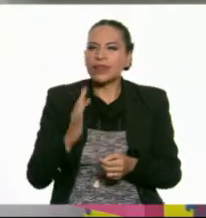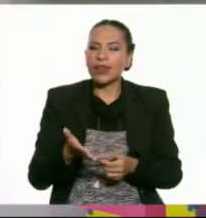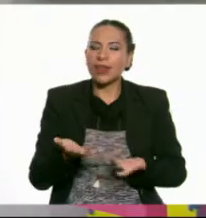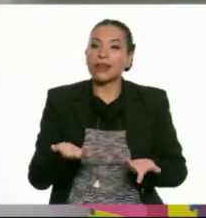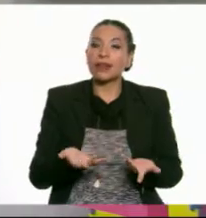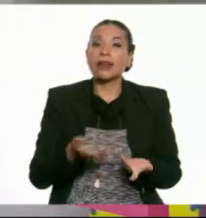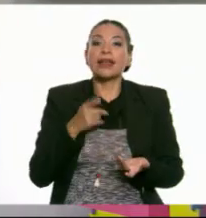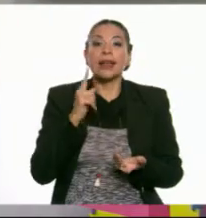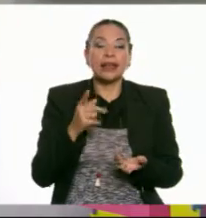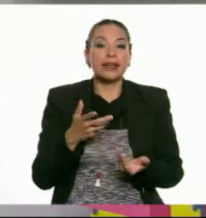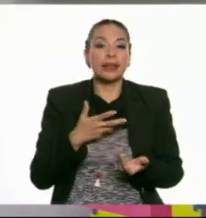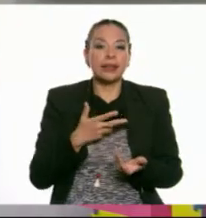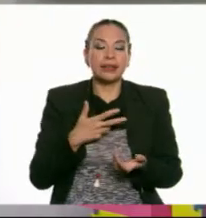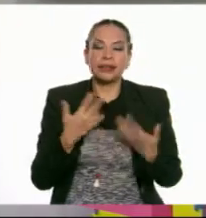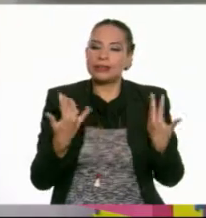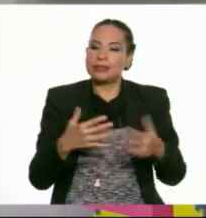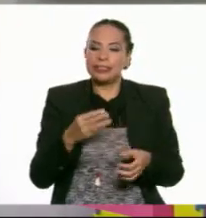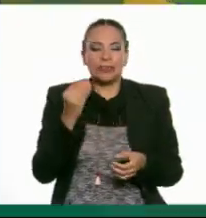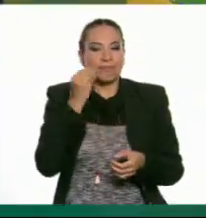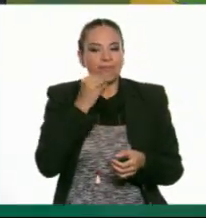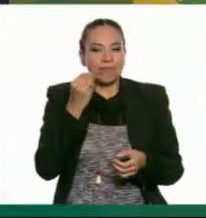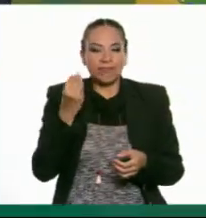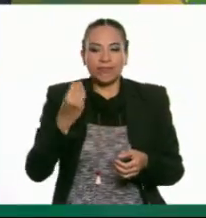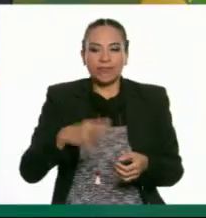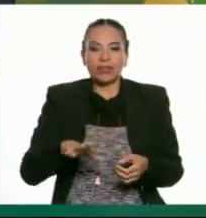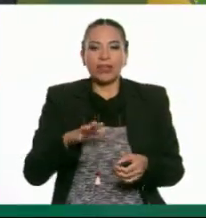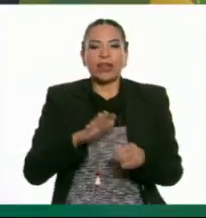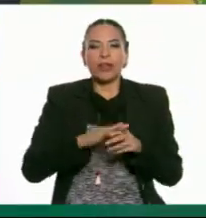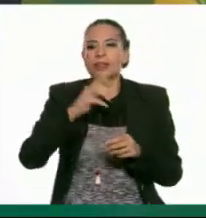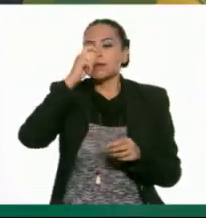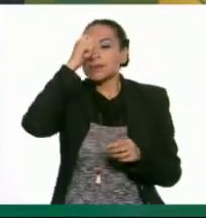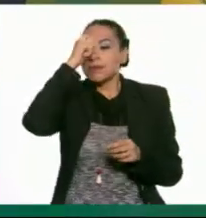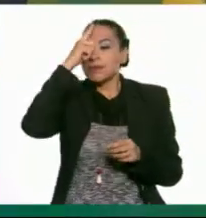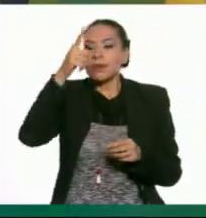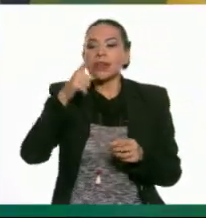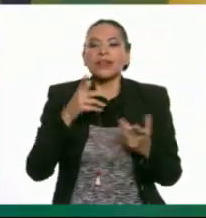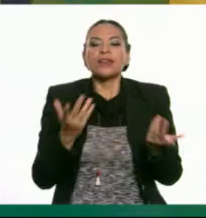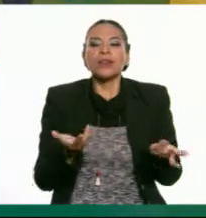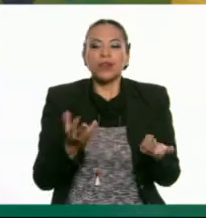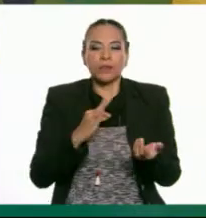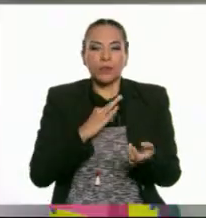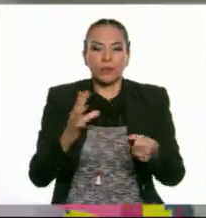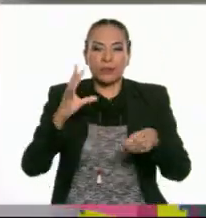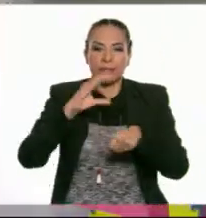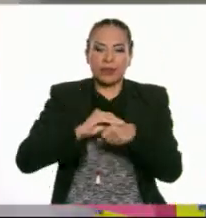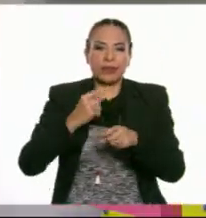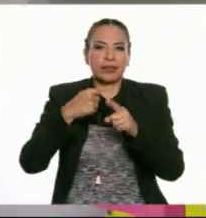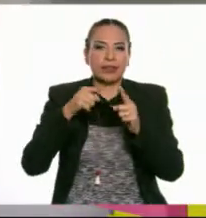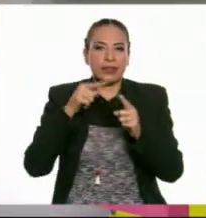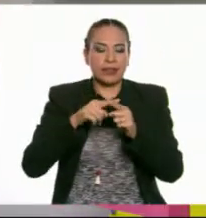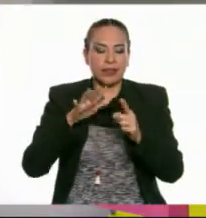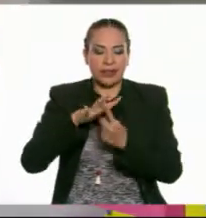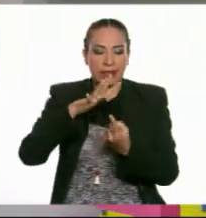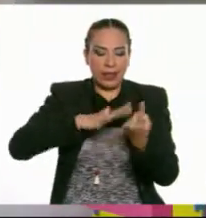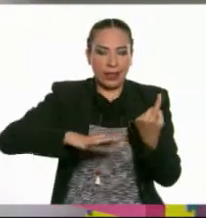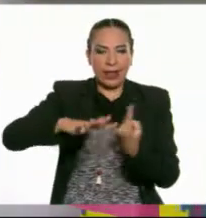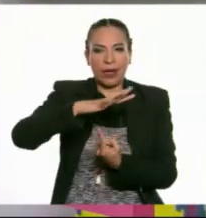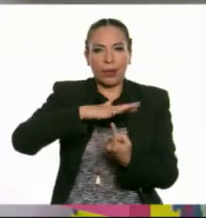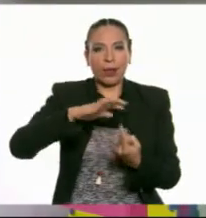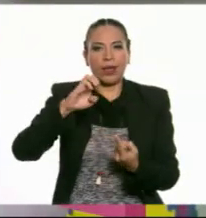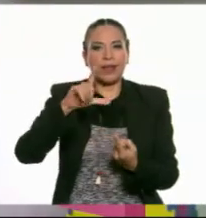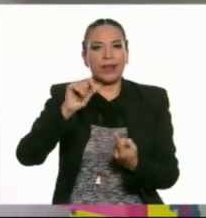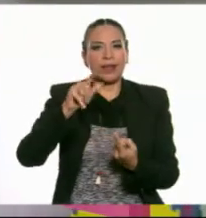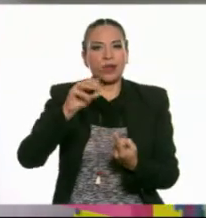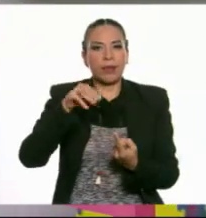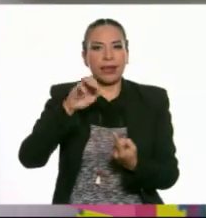Es un instrumento increíble. El inventor permite que a través del campo electromagnético